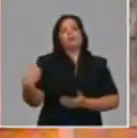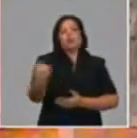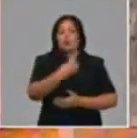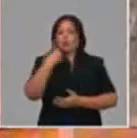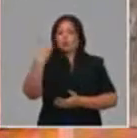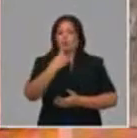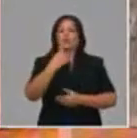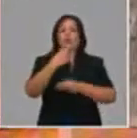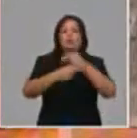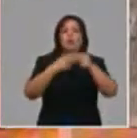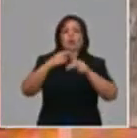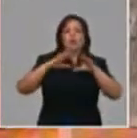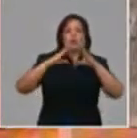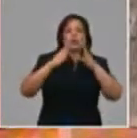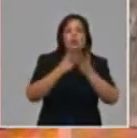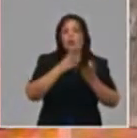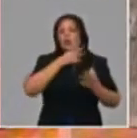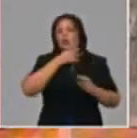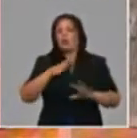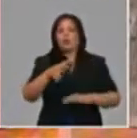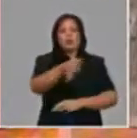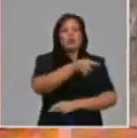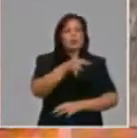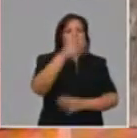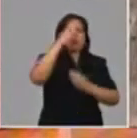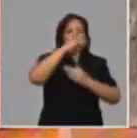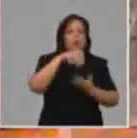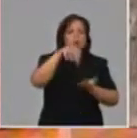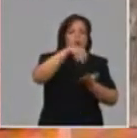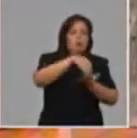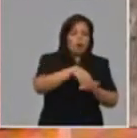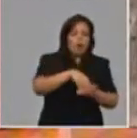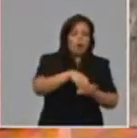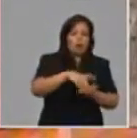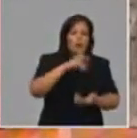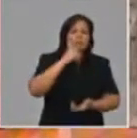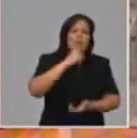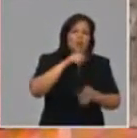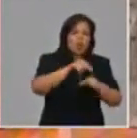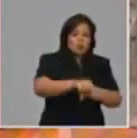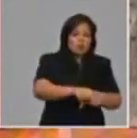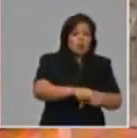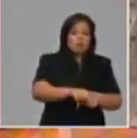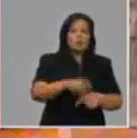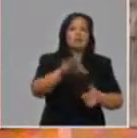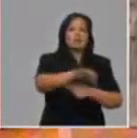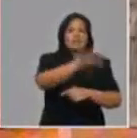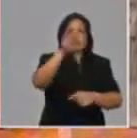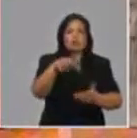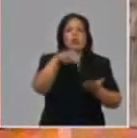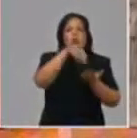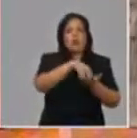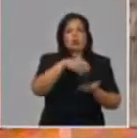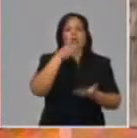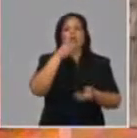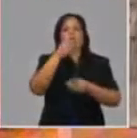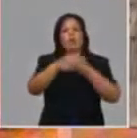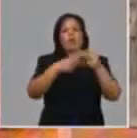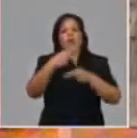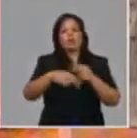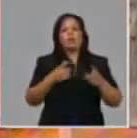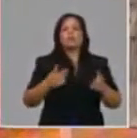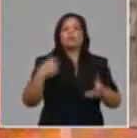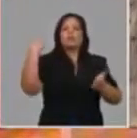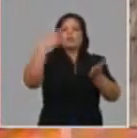municipios donde no hay unidades seleccionadas, poder identificar alguna de ellas y prestar este servicio. Se hace con tarjeta magnética, se da un